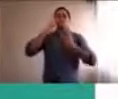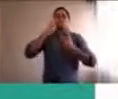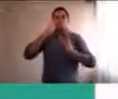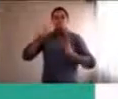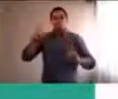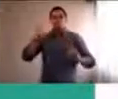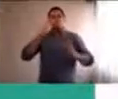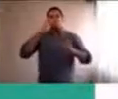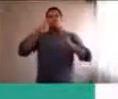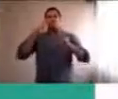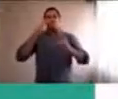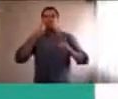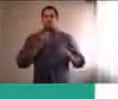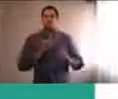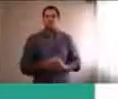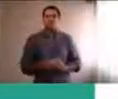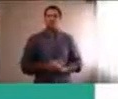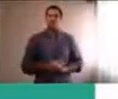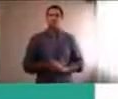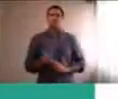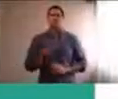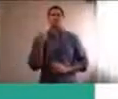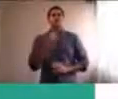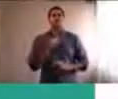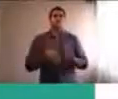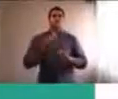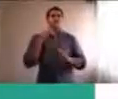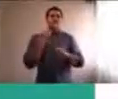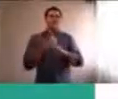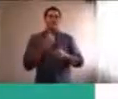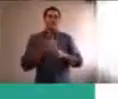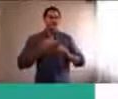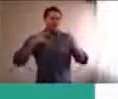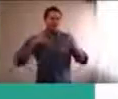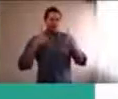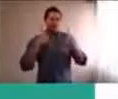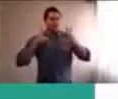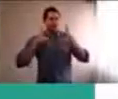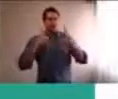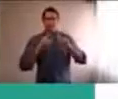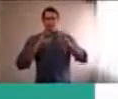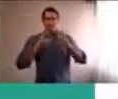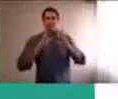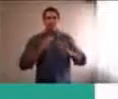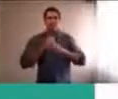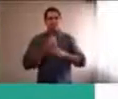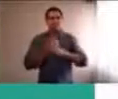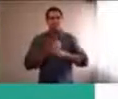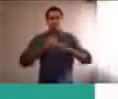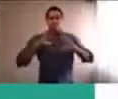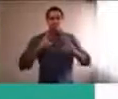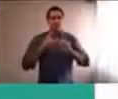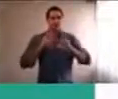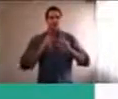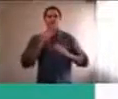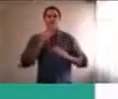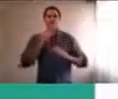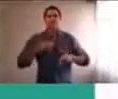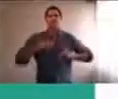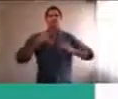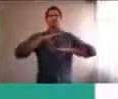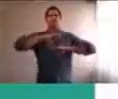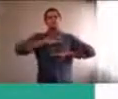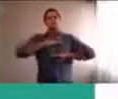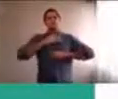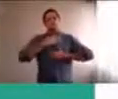armar masa, trabajar con las manos, también es algo, que baja muchísimo, la ansiedad, todo lo que tenga que ver, con olor a lavanda, o de